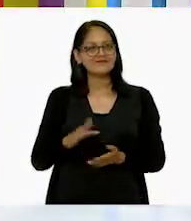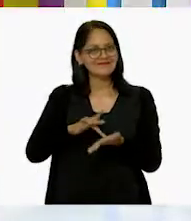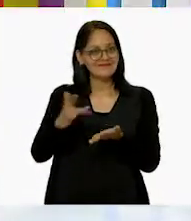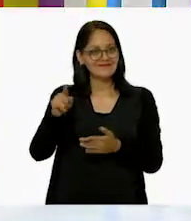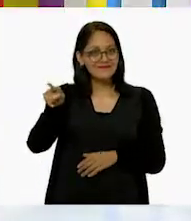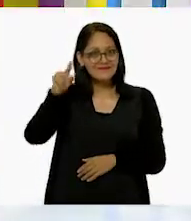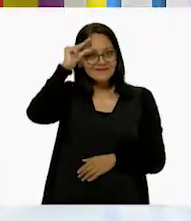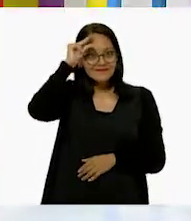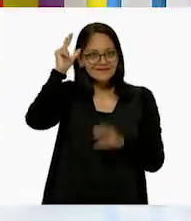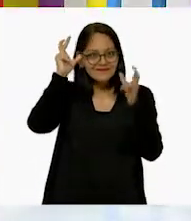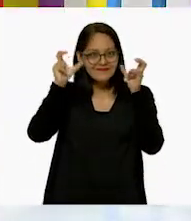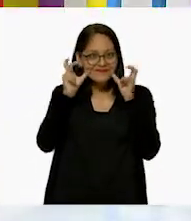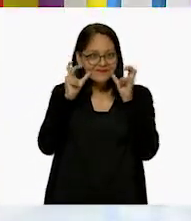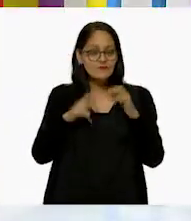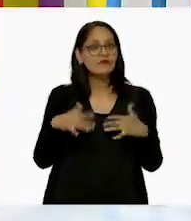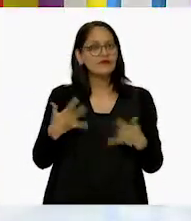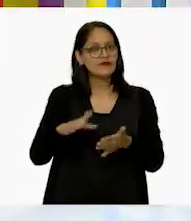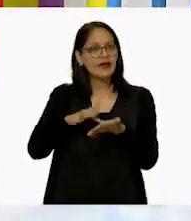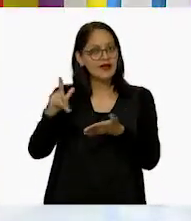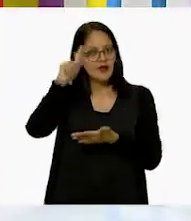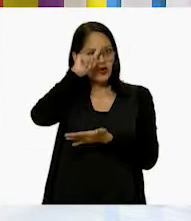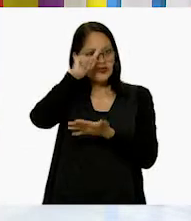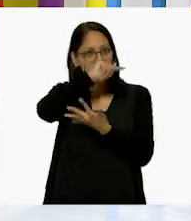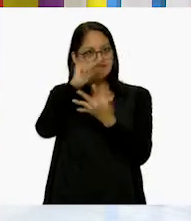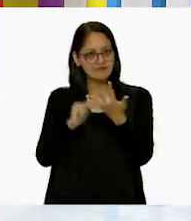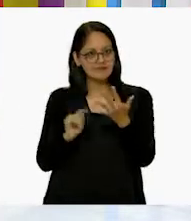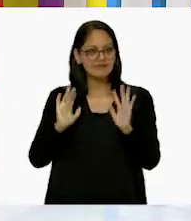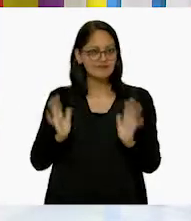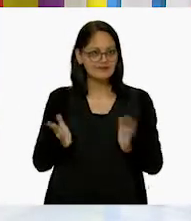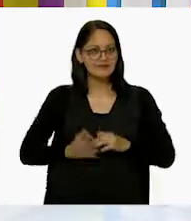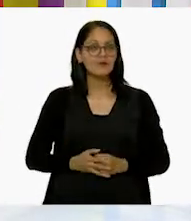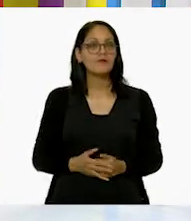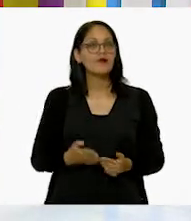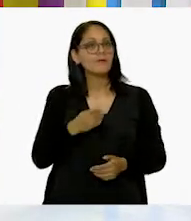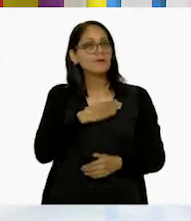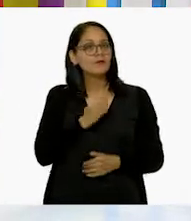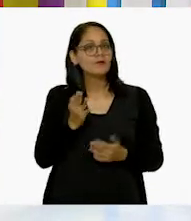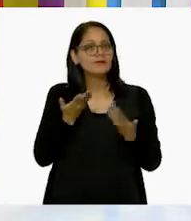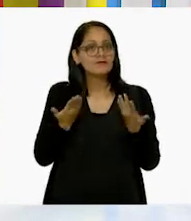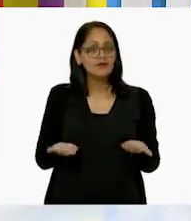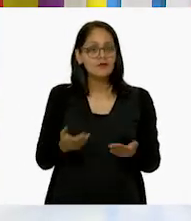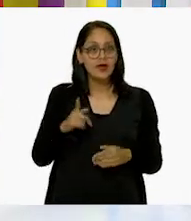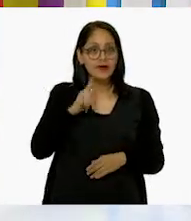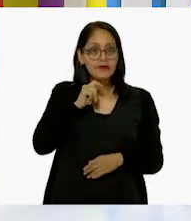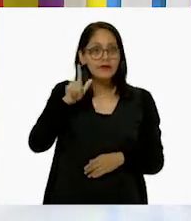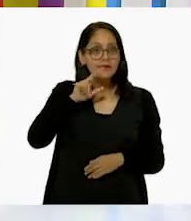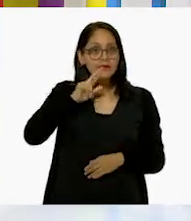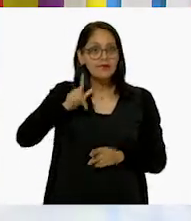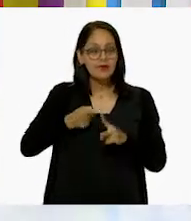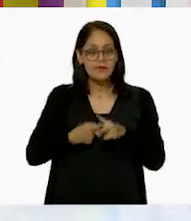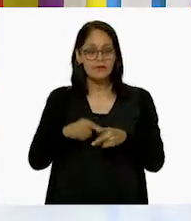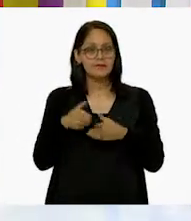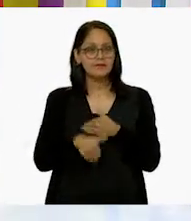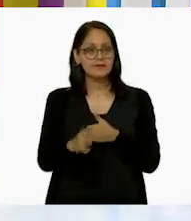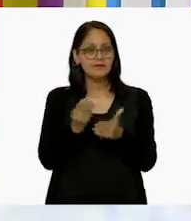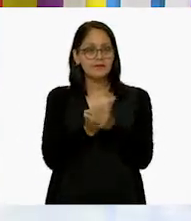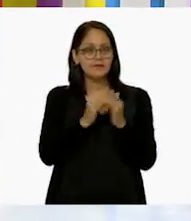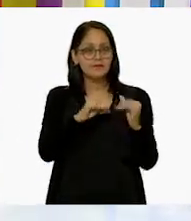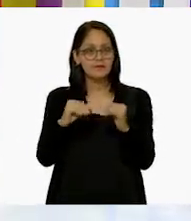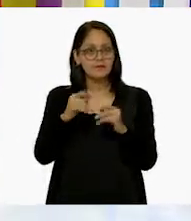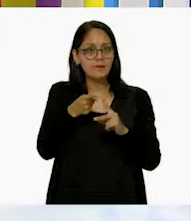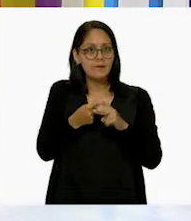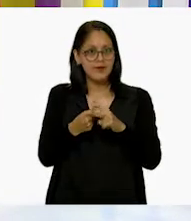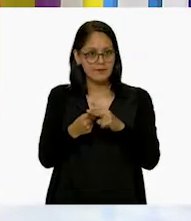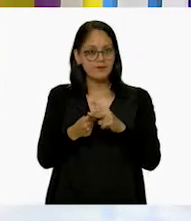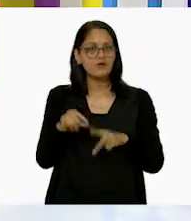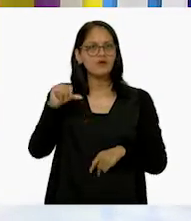Muchísimas gracias a Jolisto. Gracias por estas recomendaciones. Bueno, ¿qué les parece niñas y niños si comenzamos con nuestra clase de matemáticas? El tema del